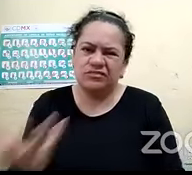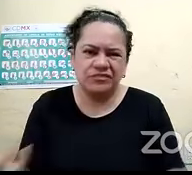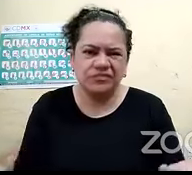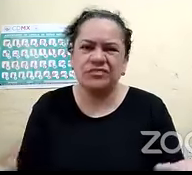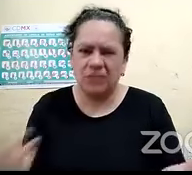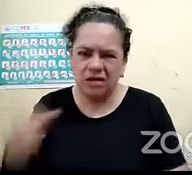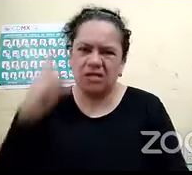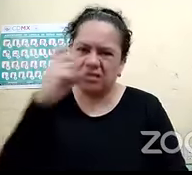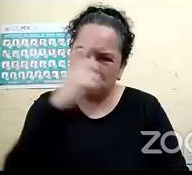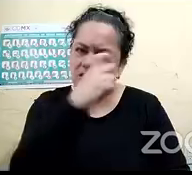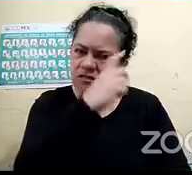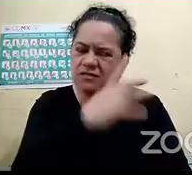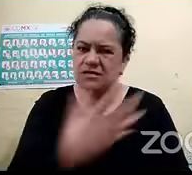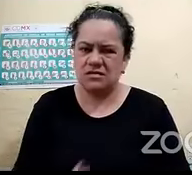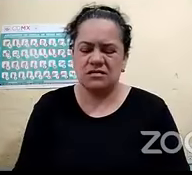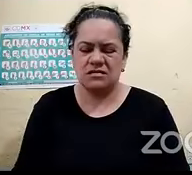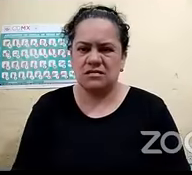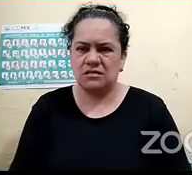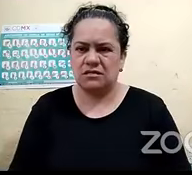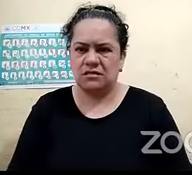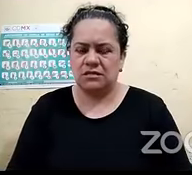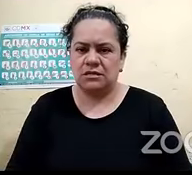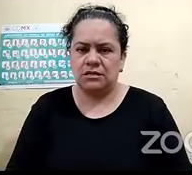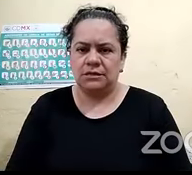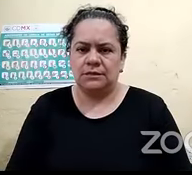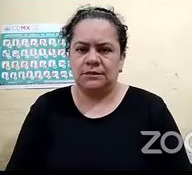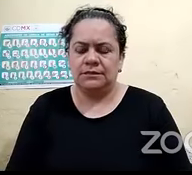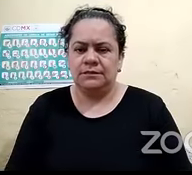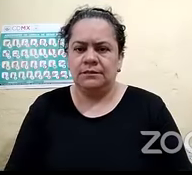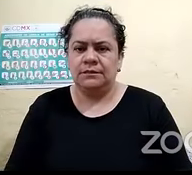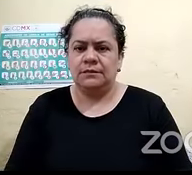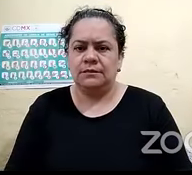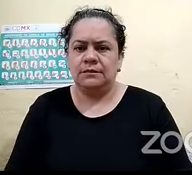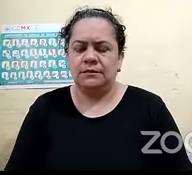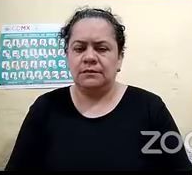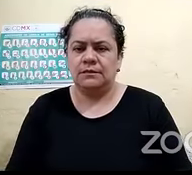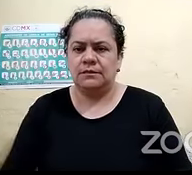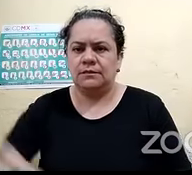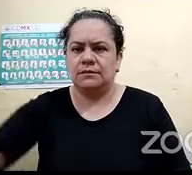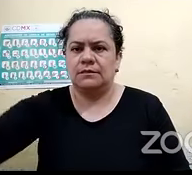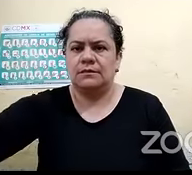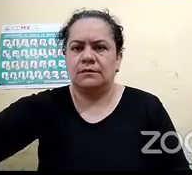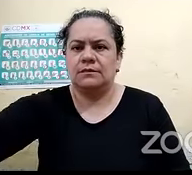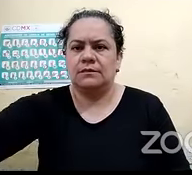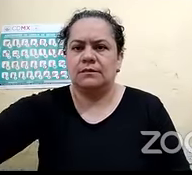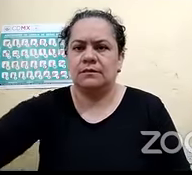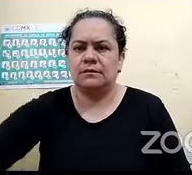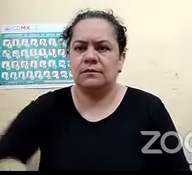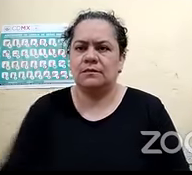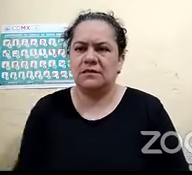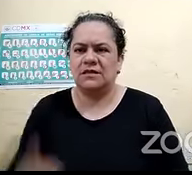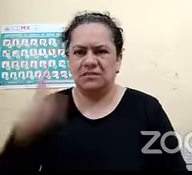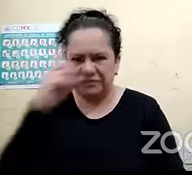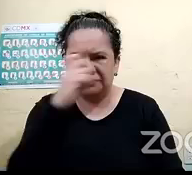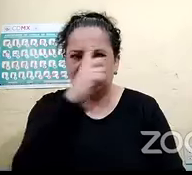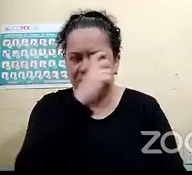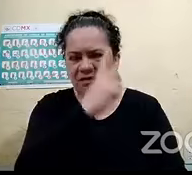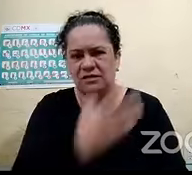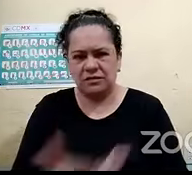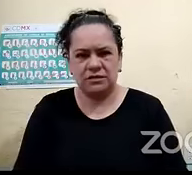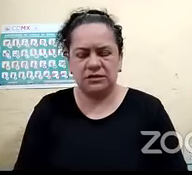suceden muchas veces si es un bastante complicado tener que